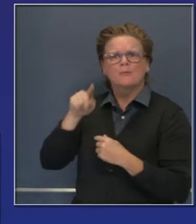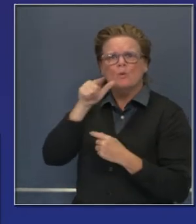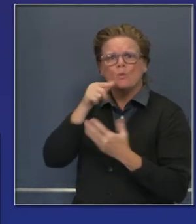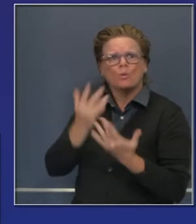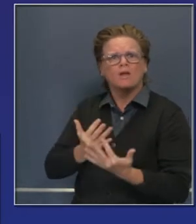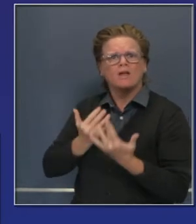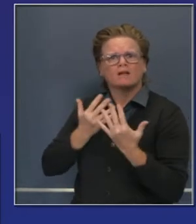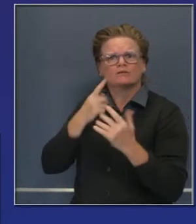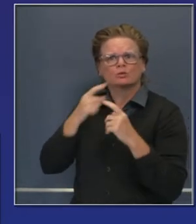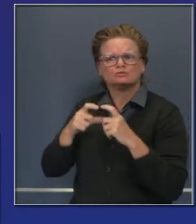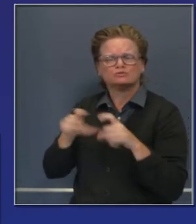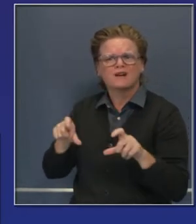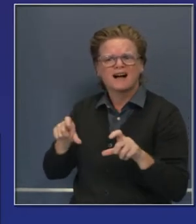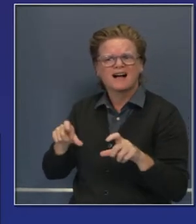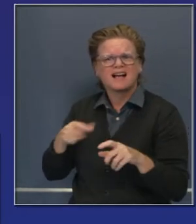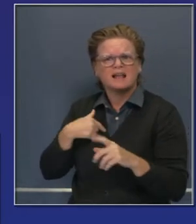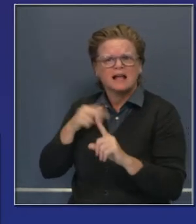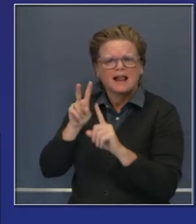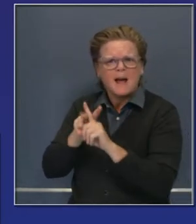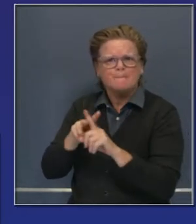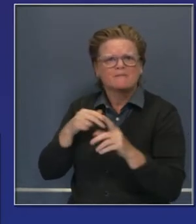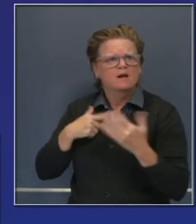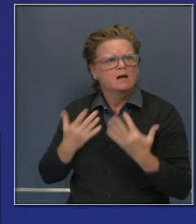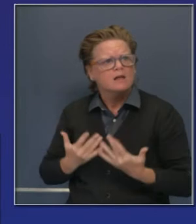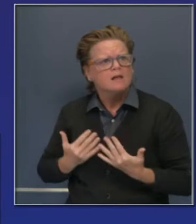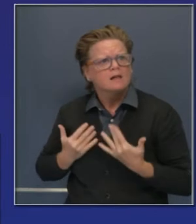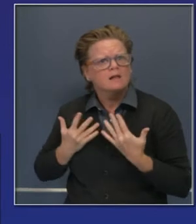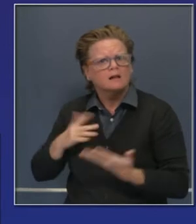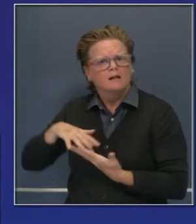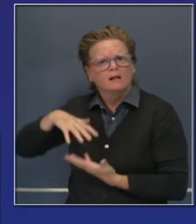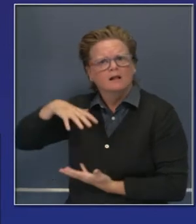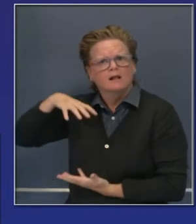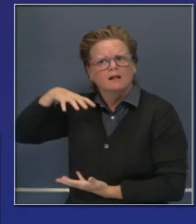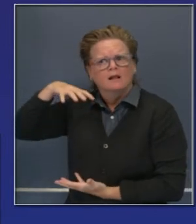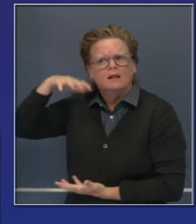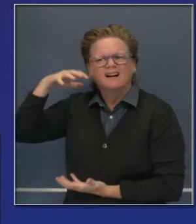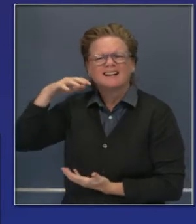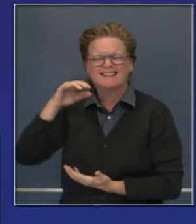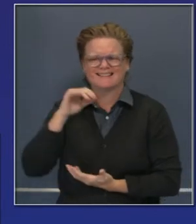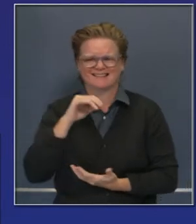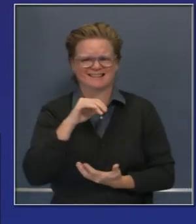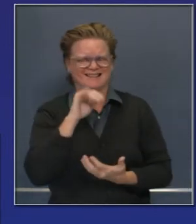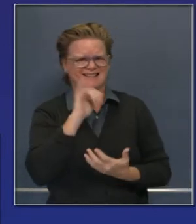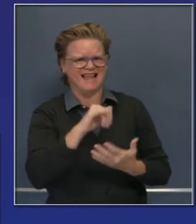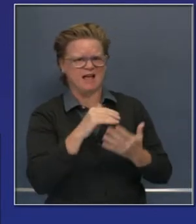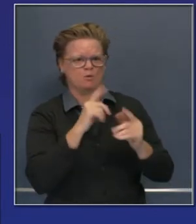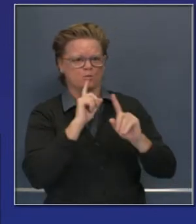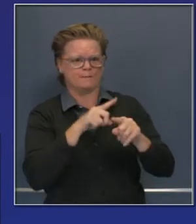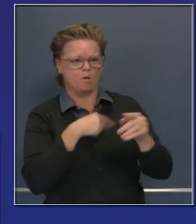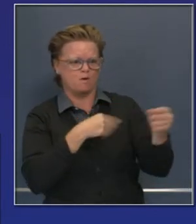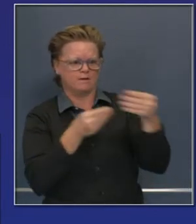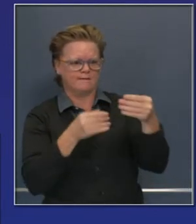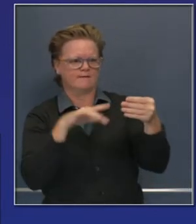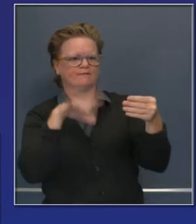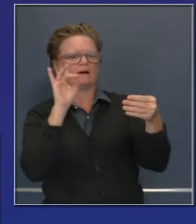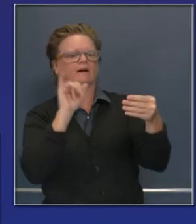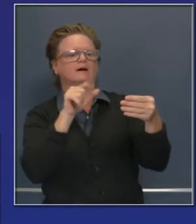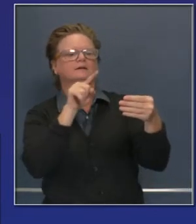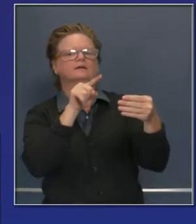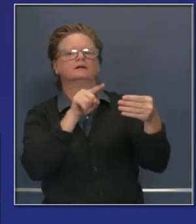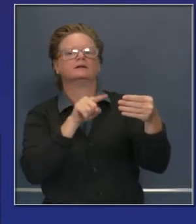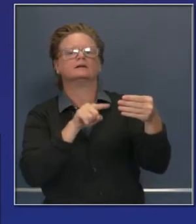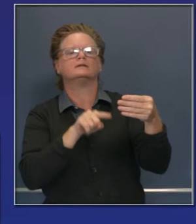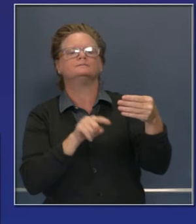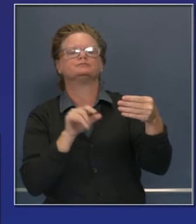cierto, en el reporte menciona, y es algo increíble. Es una revisión independiente de nuestro sistema que, a pesar de los